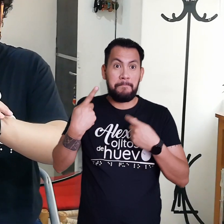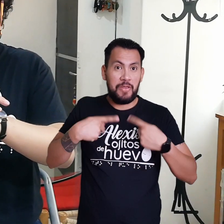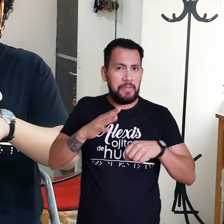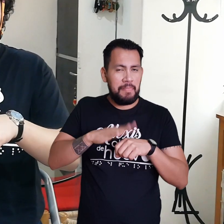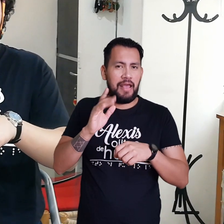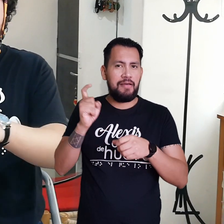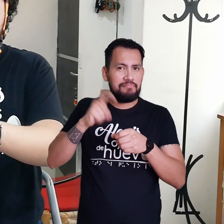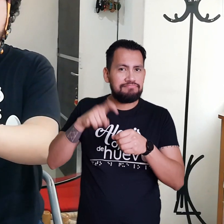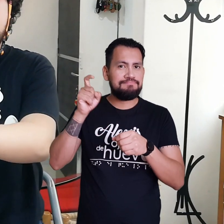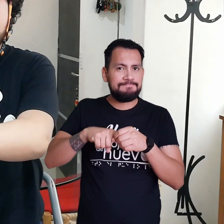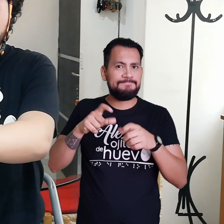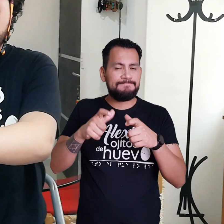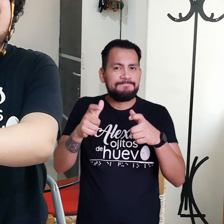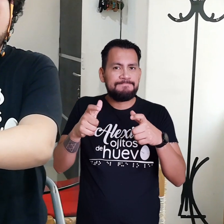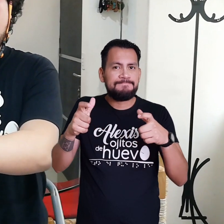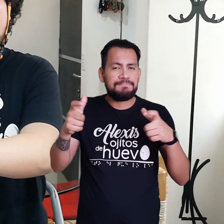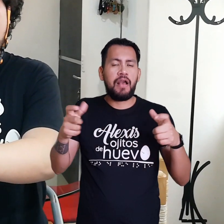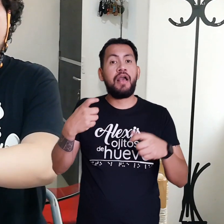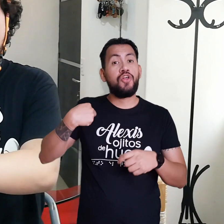Ir a echar el mojón Porque